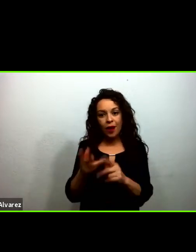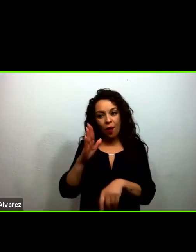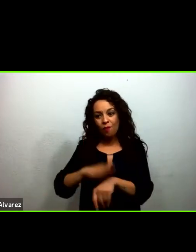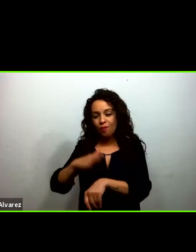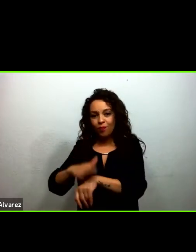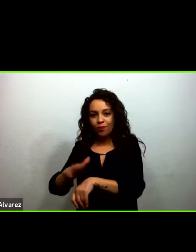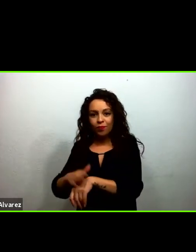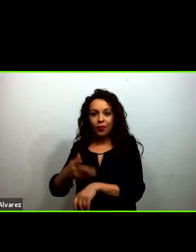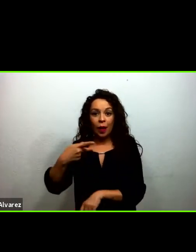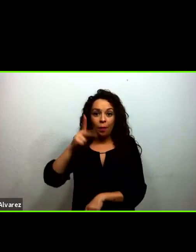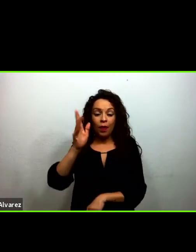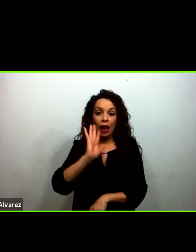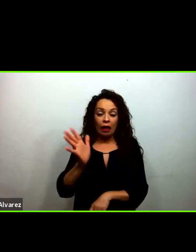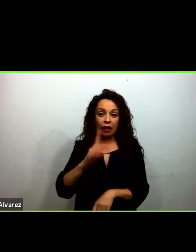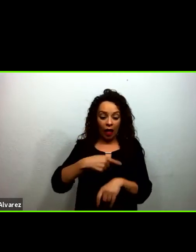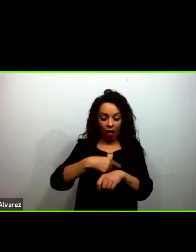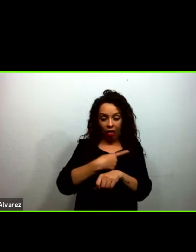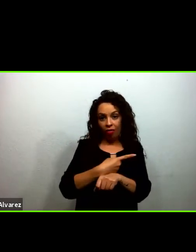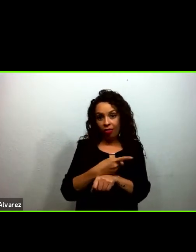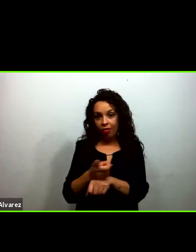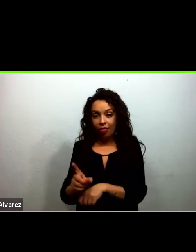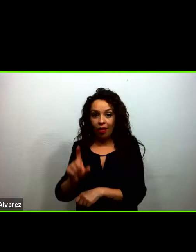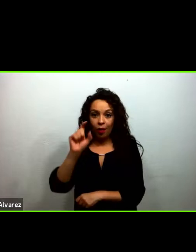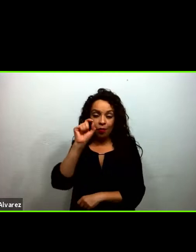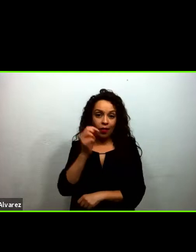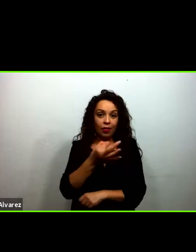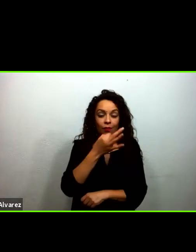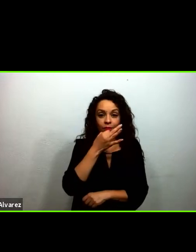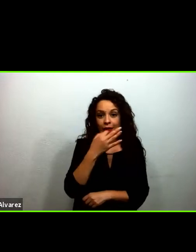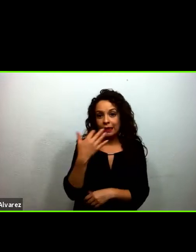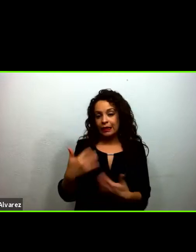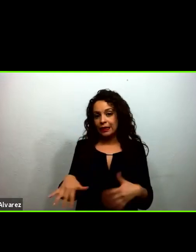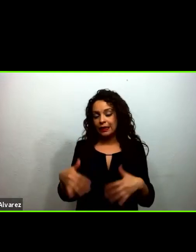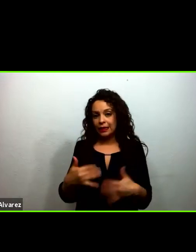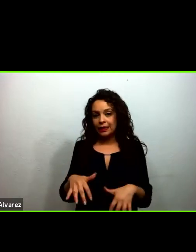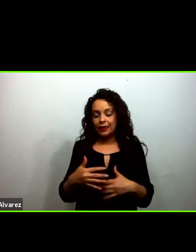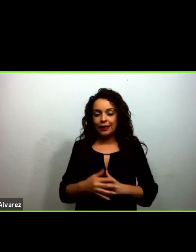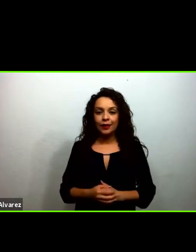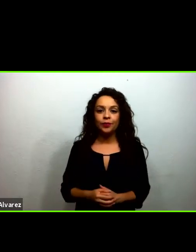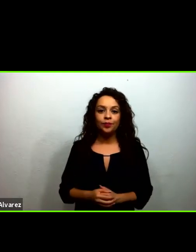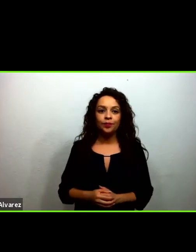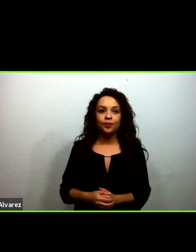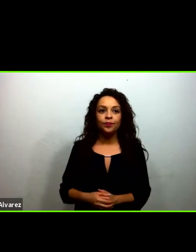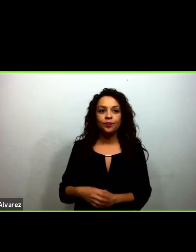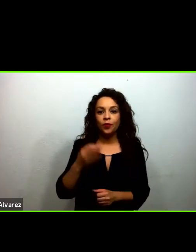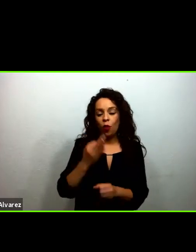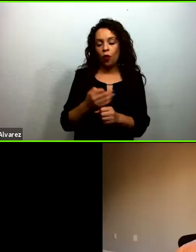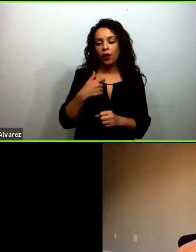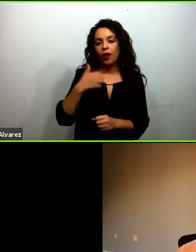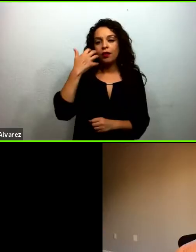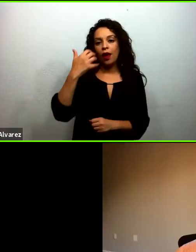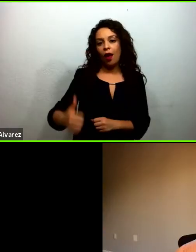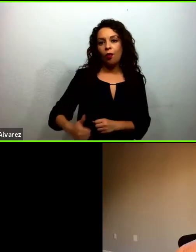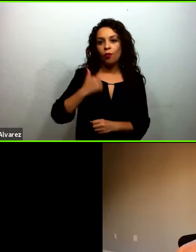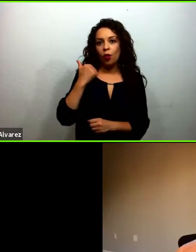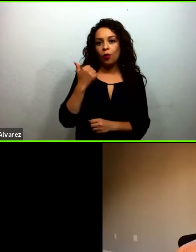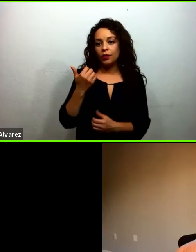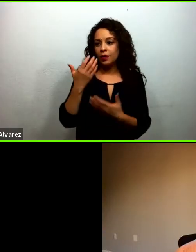del final del webinario así que solamente quiero aprovechar para agradecerles